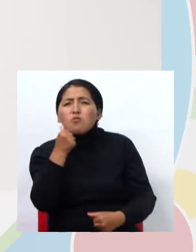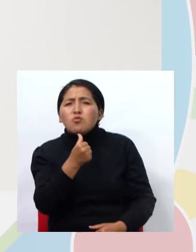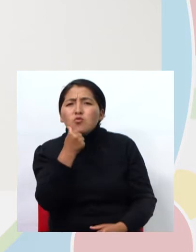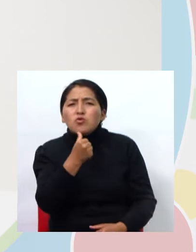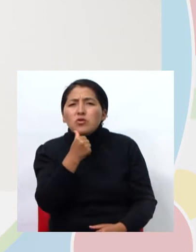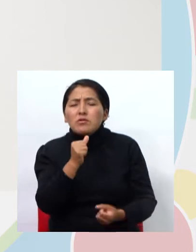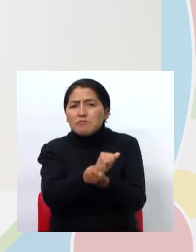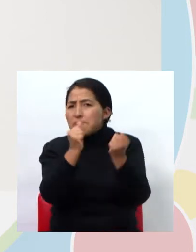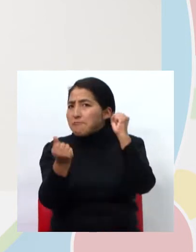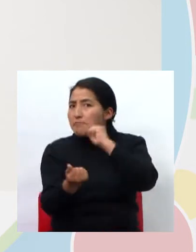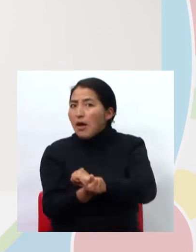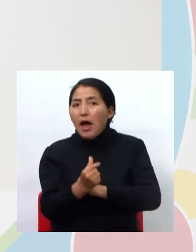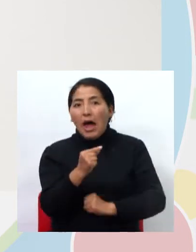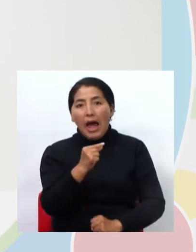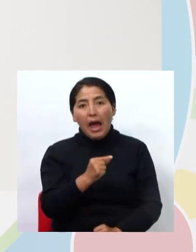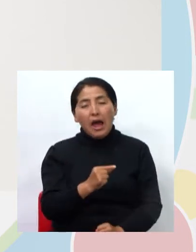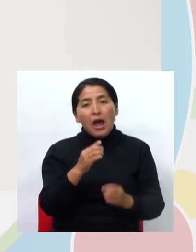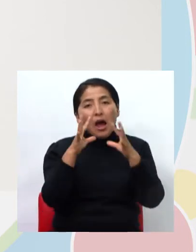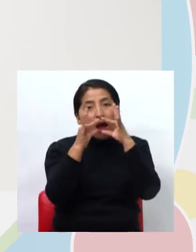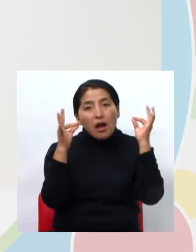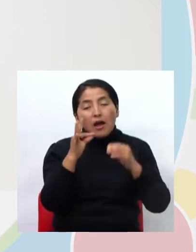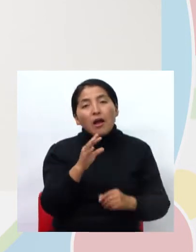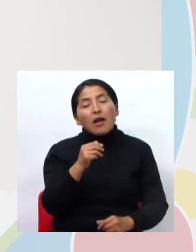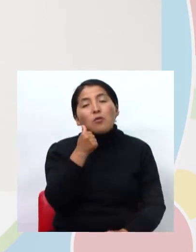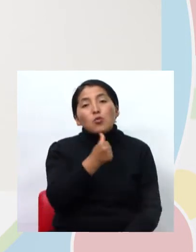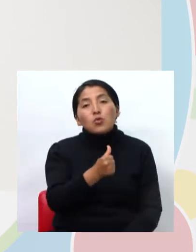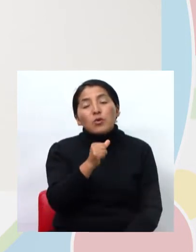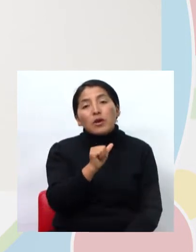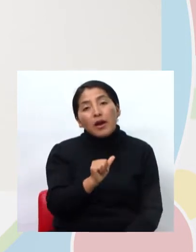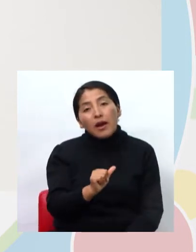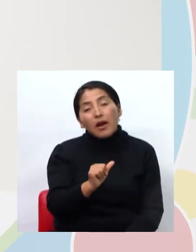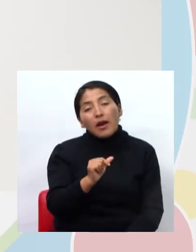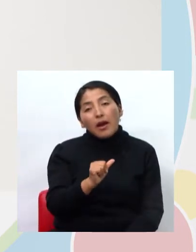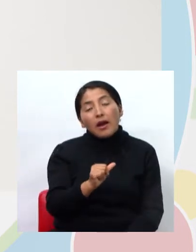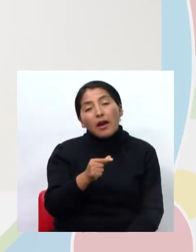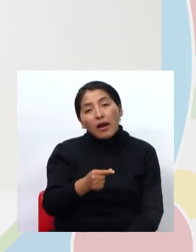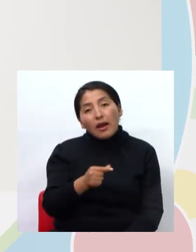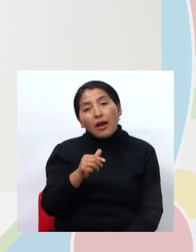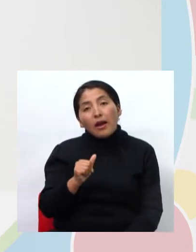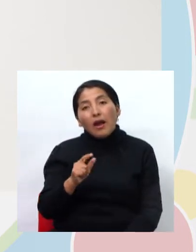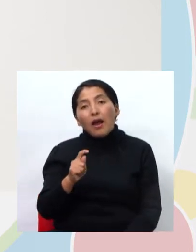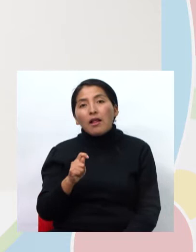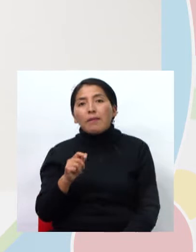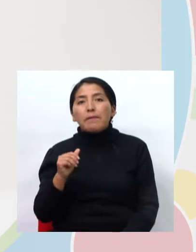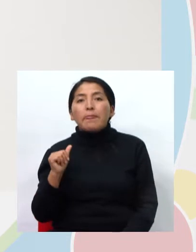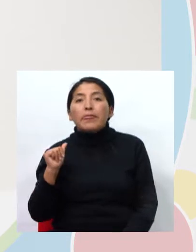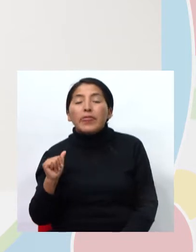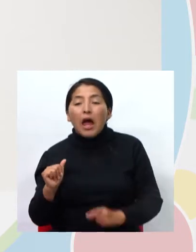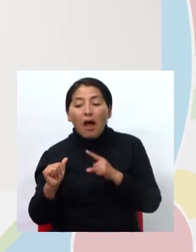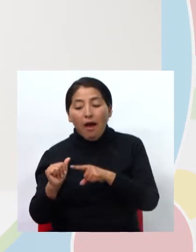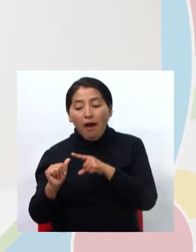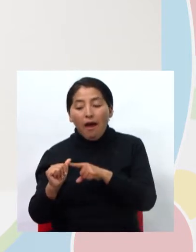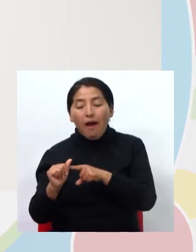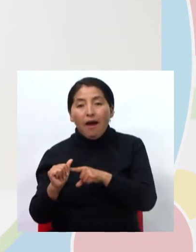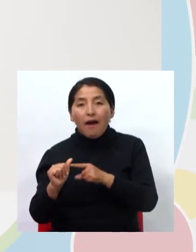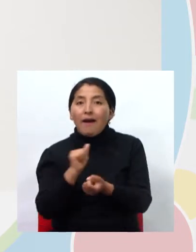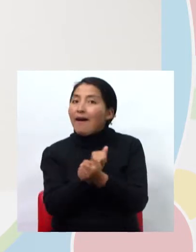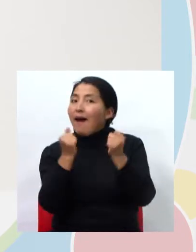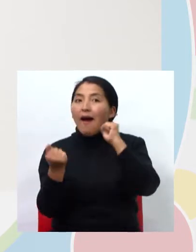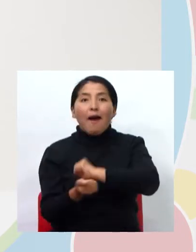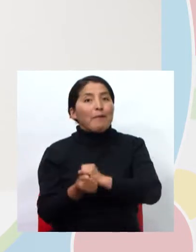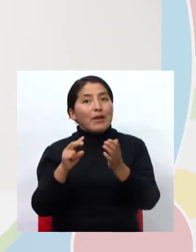cambiamos la última letra por la vocal A. Y cambia el sentido en femenino.